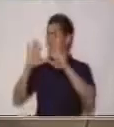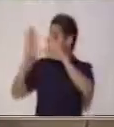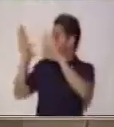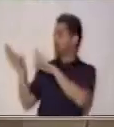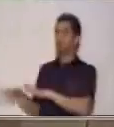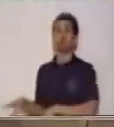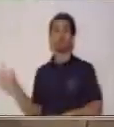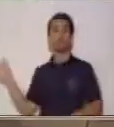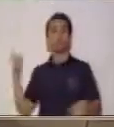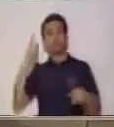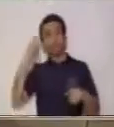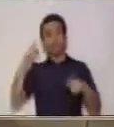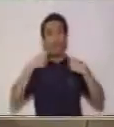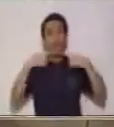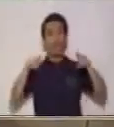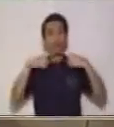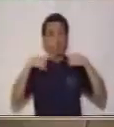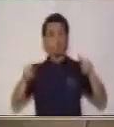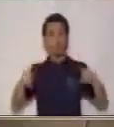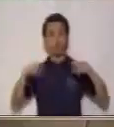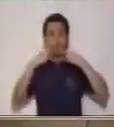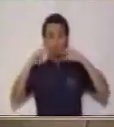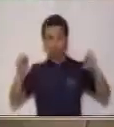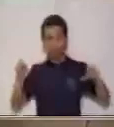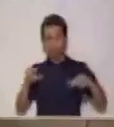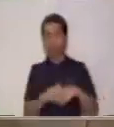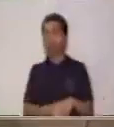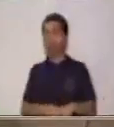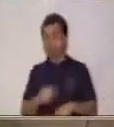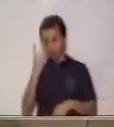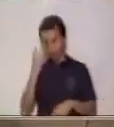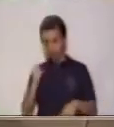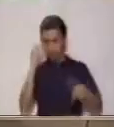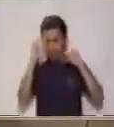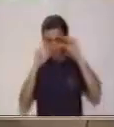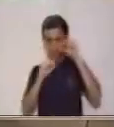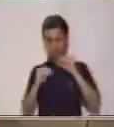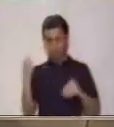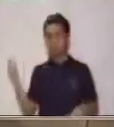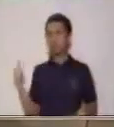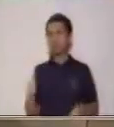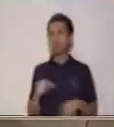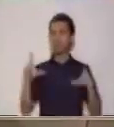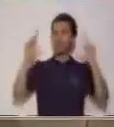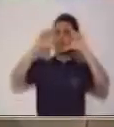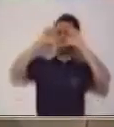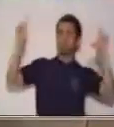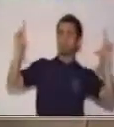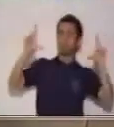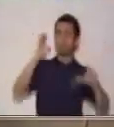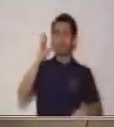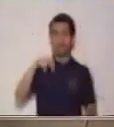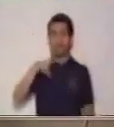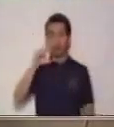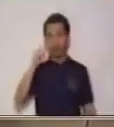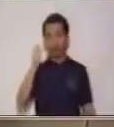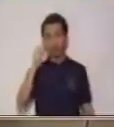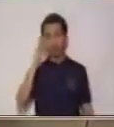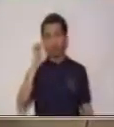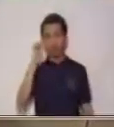publicitario. A ver, repitamos. La estructura, está aún encabezado. ¿Qué más?